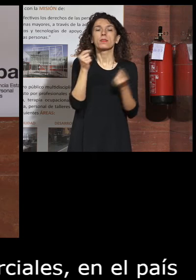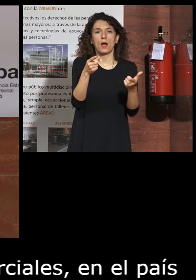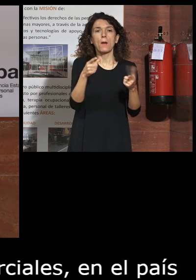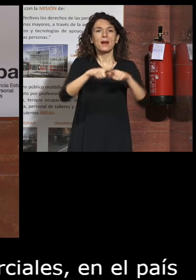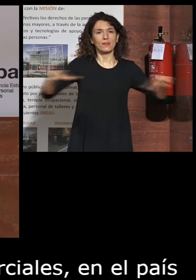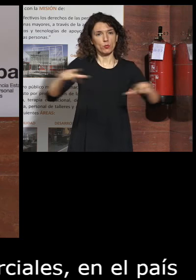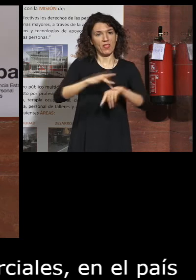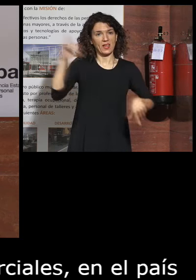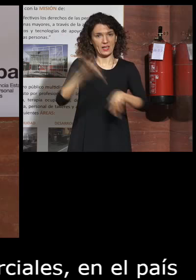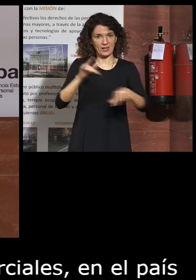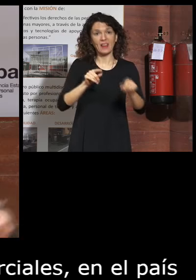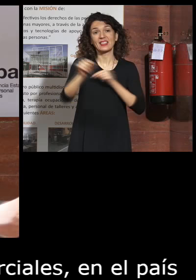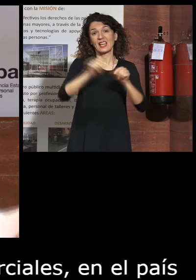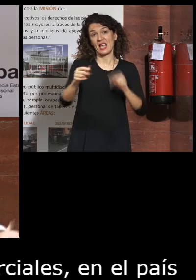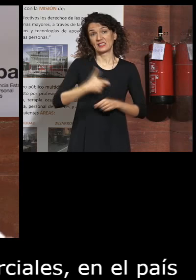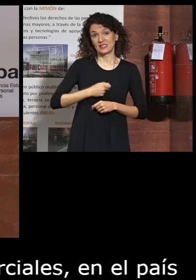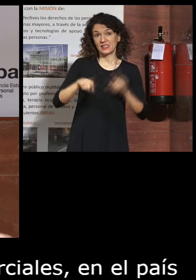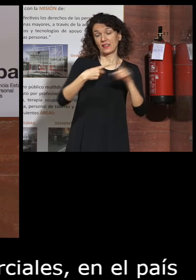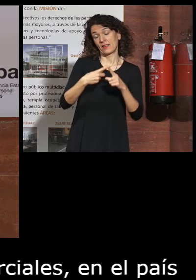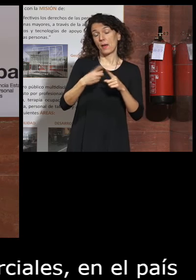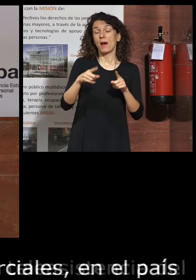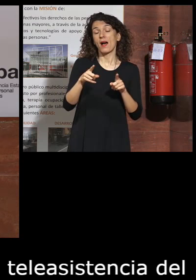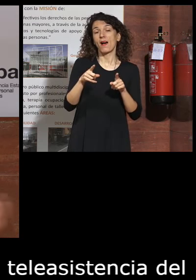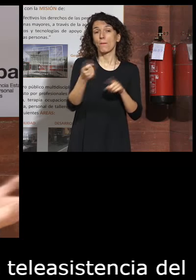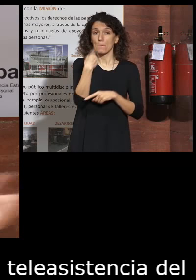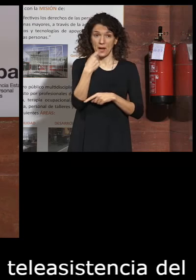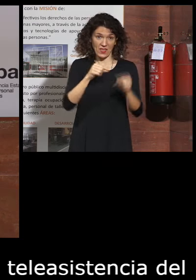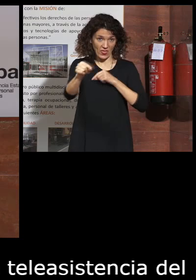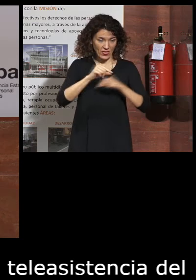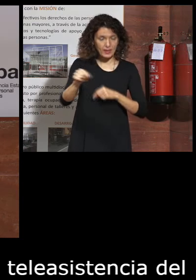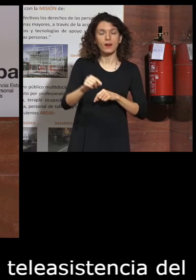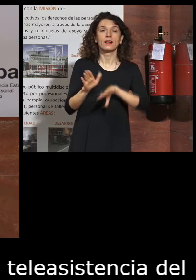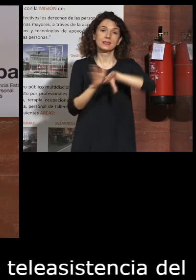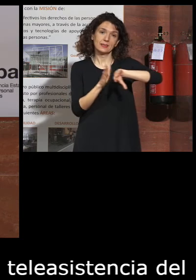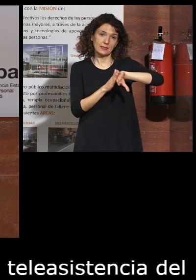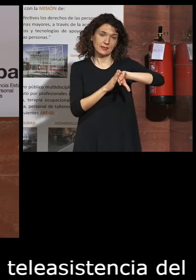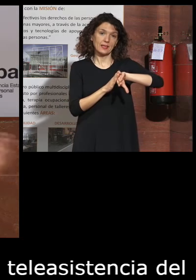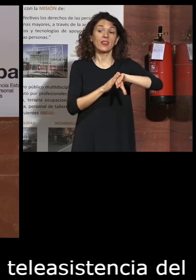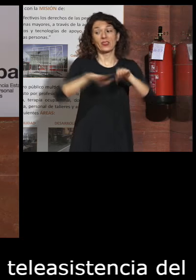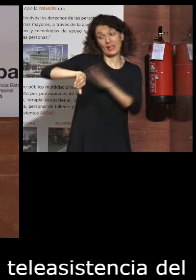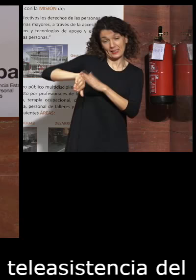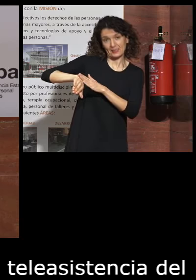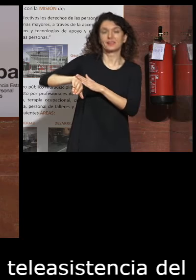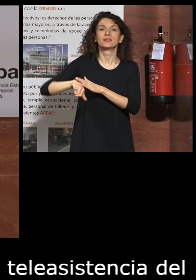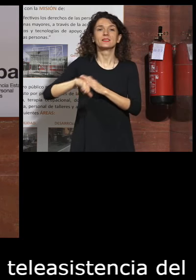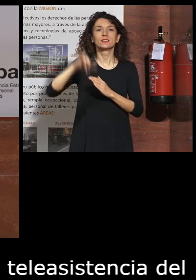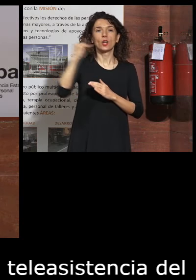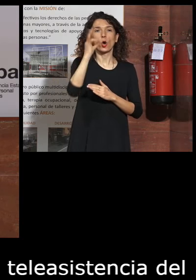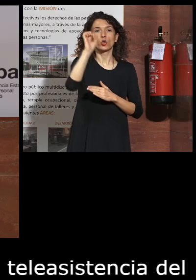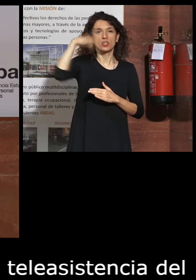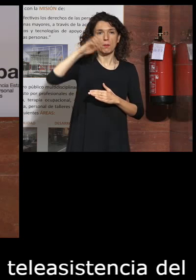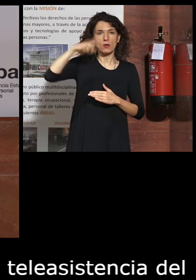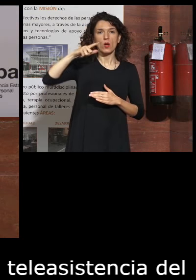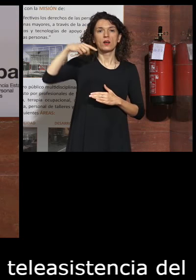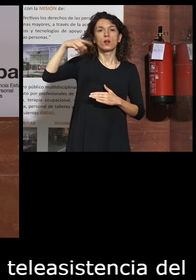digital de teleasistencia y telemedicina y a la izquierda de Elizabeth a vuestra derecha tenéis a José Manuel González